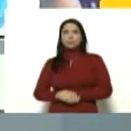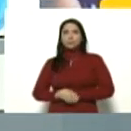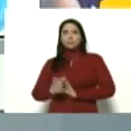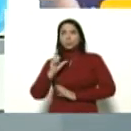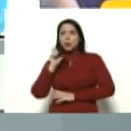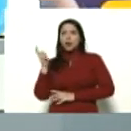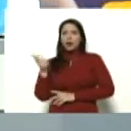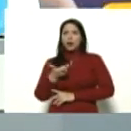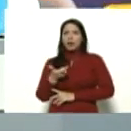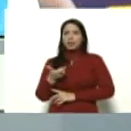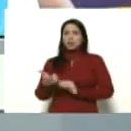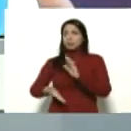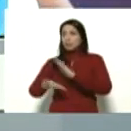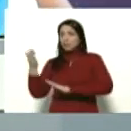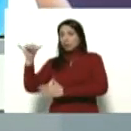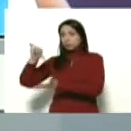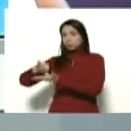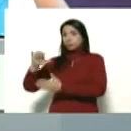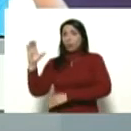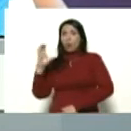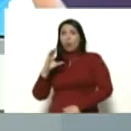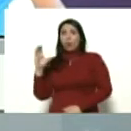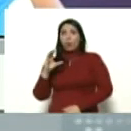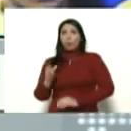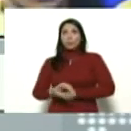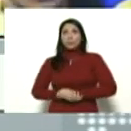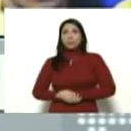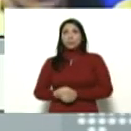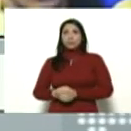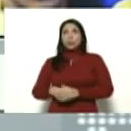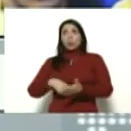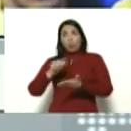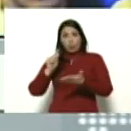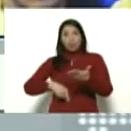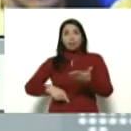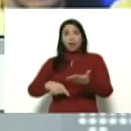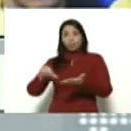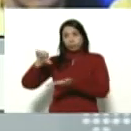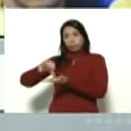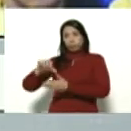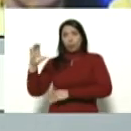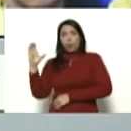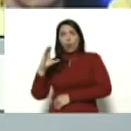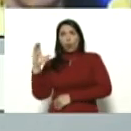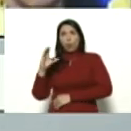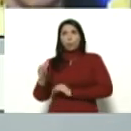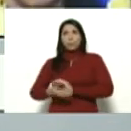Se fue a Medellín, la contrataron en Medellín y